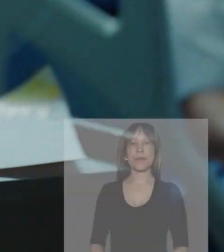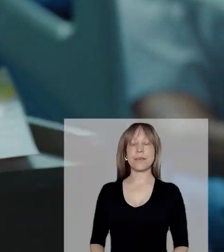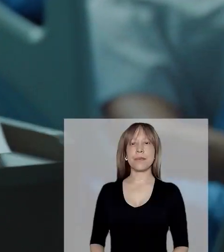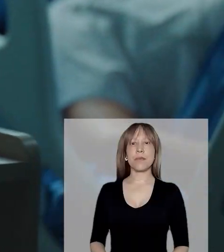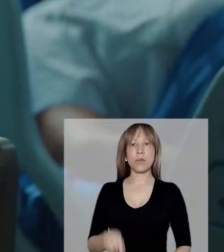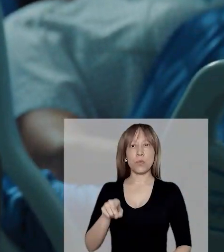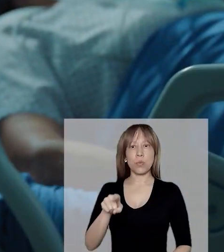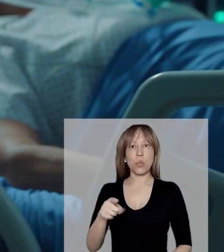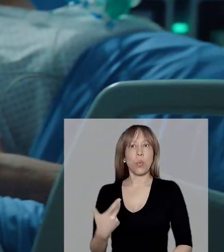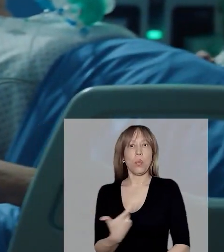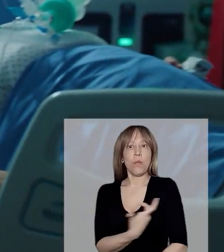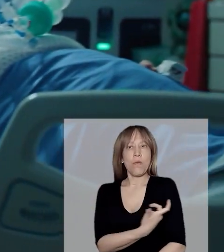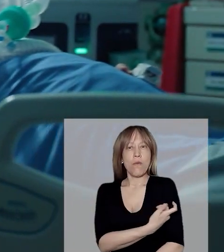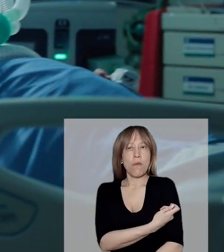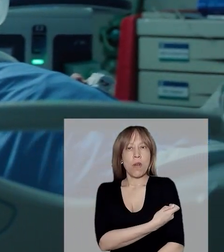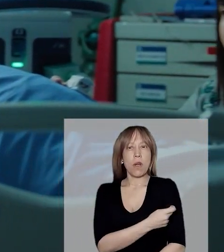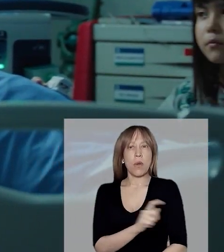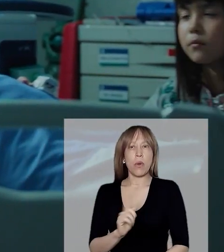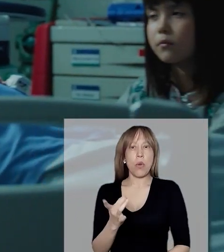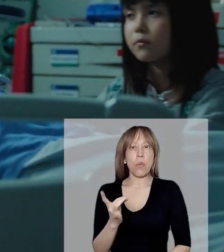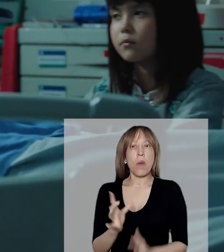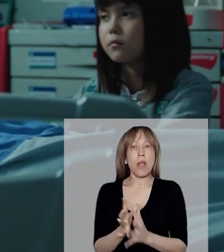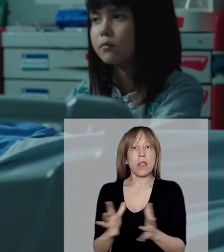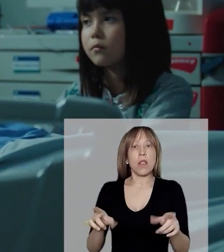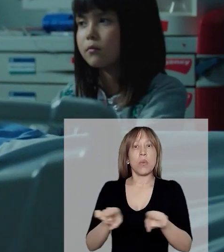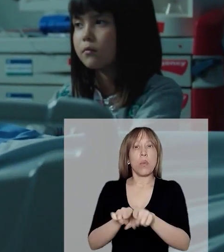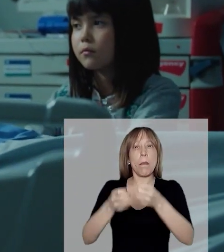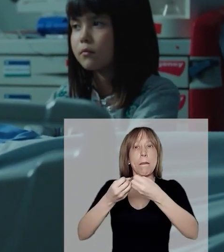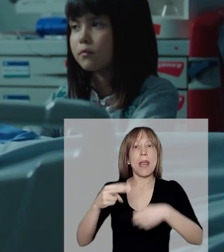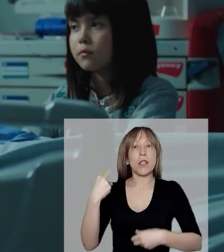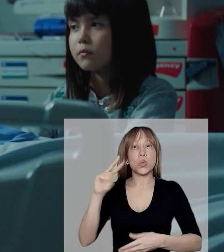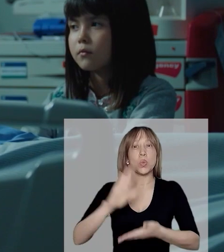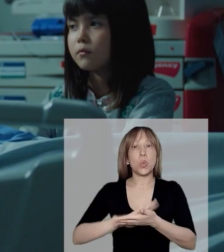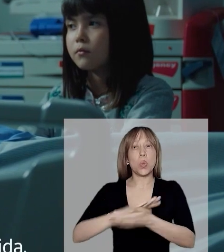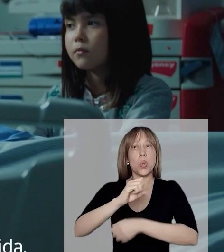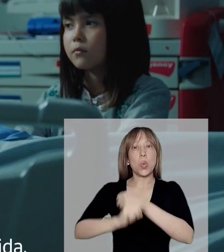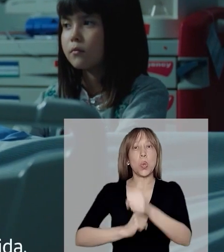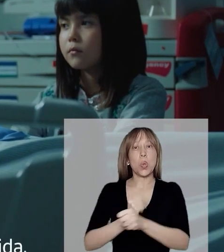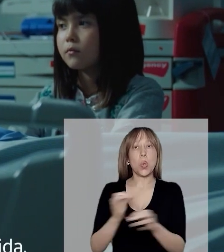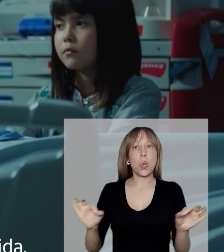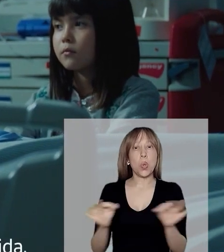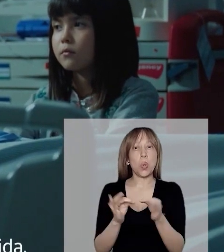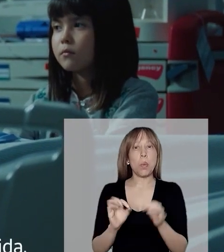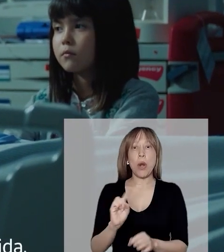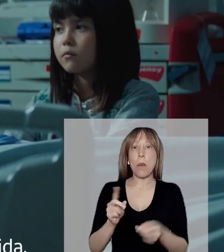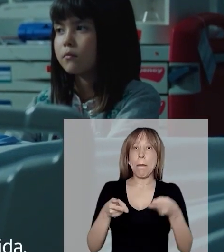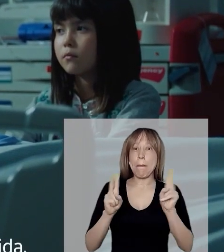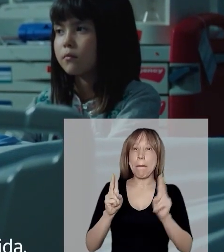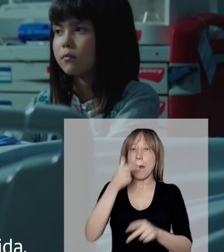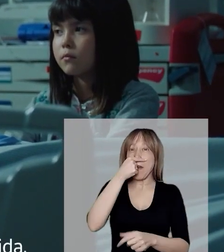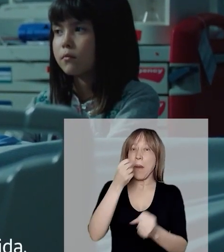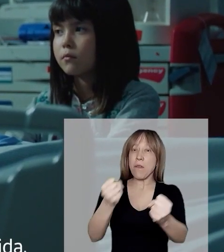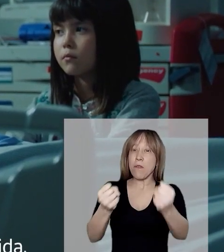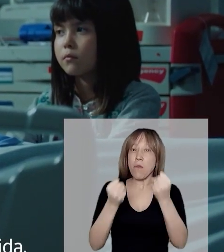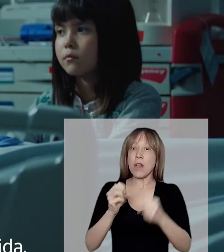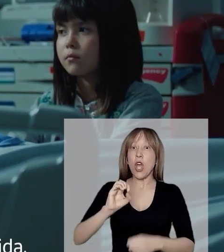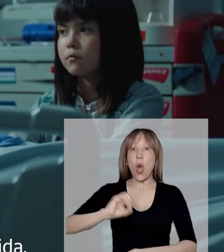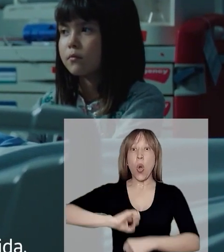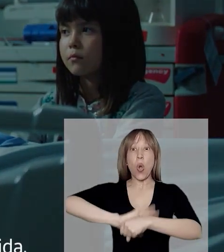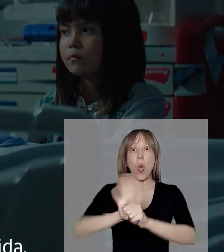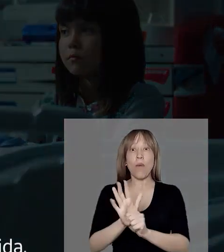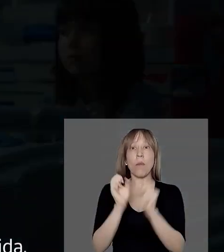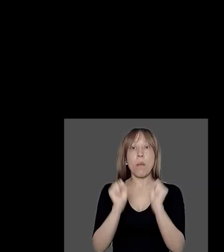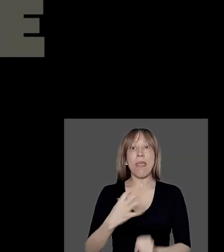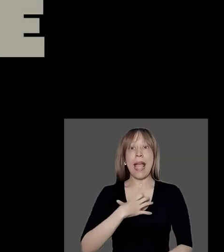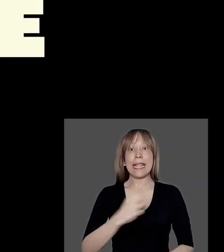cumplas! Vacúnate no duele como perderte su cumpleaños no dejes que la influenza ni el COVID-19 te